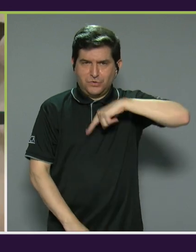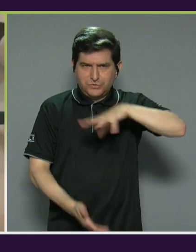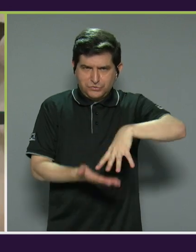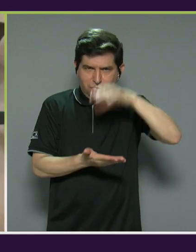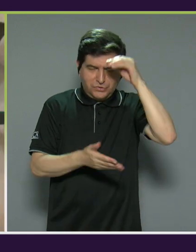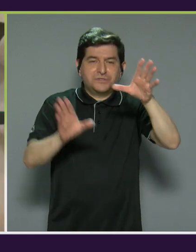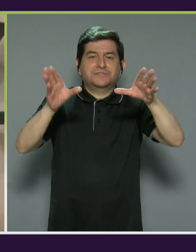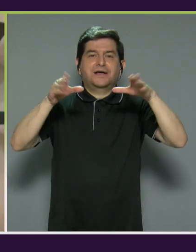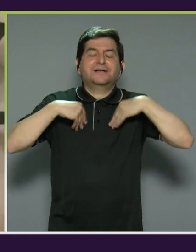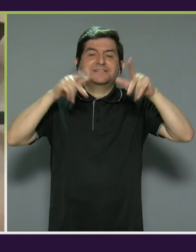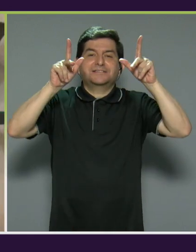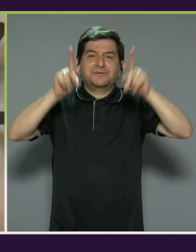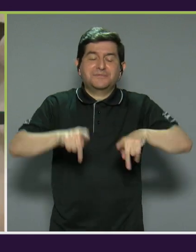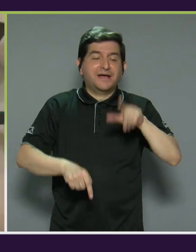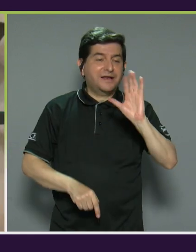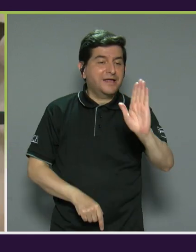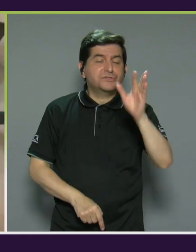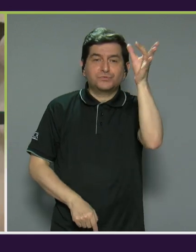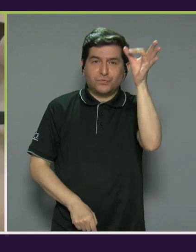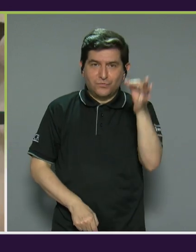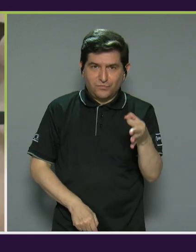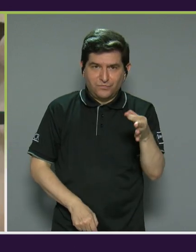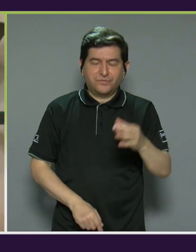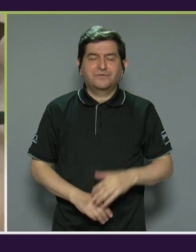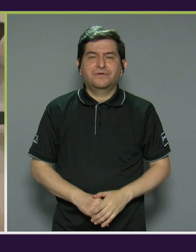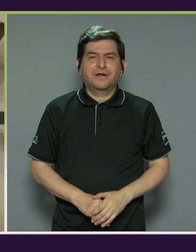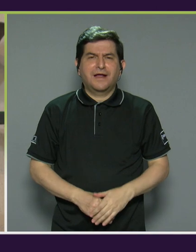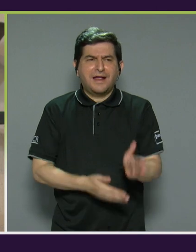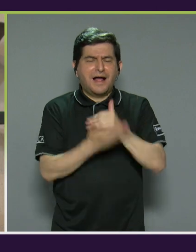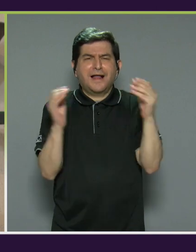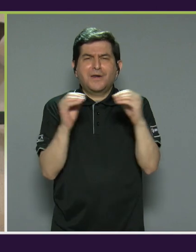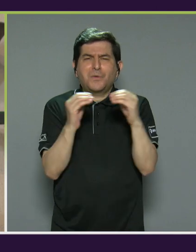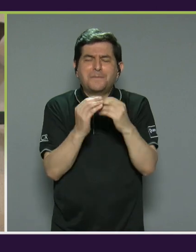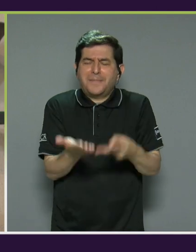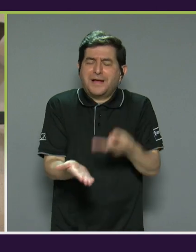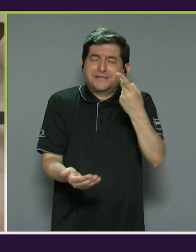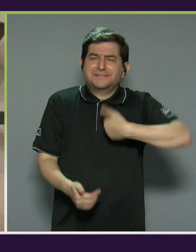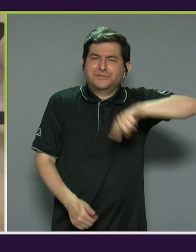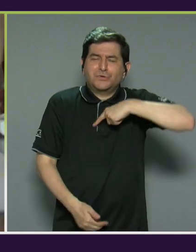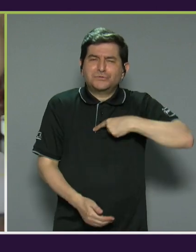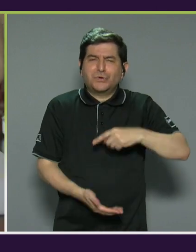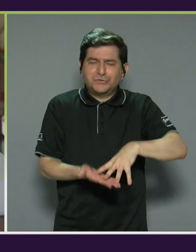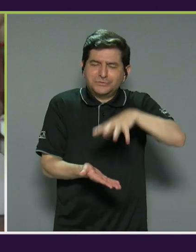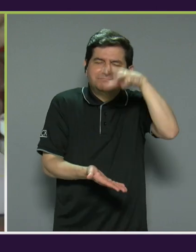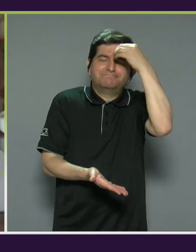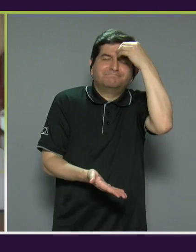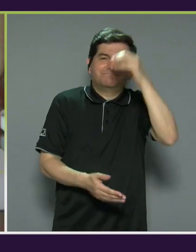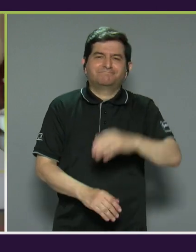a aceptar a las personas como son. Y yo creo que esto es algo de lo más rico que hemos aprendido, ¿verdad?